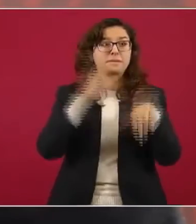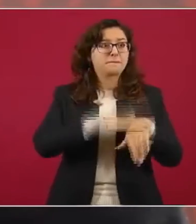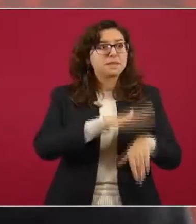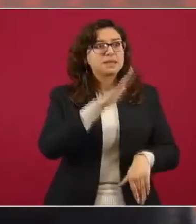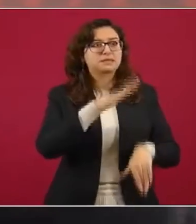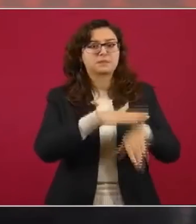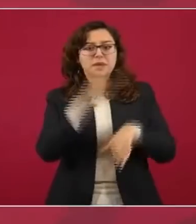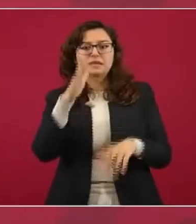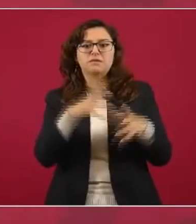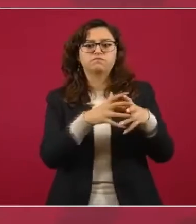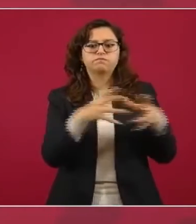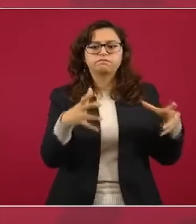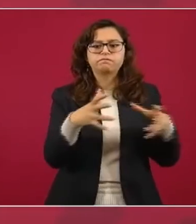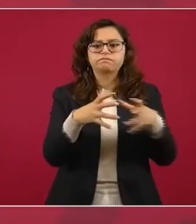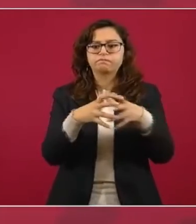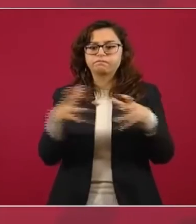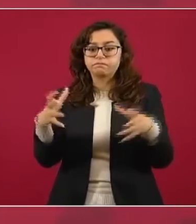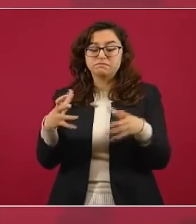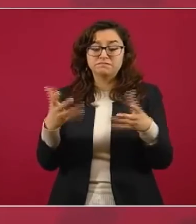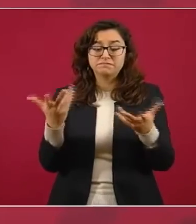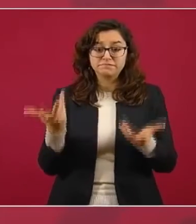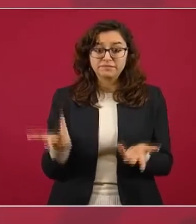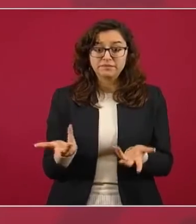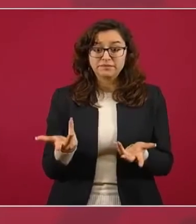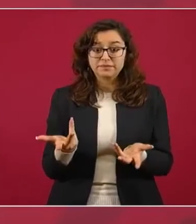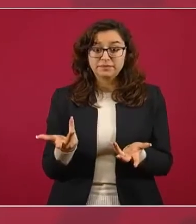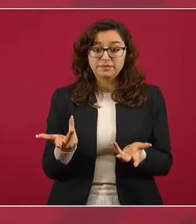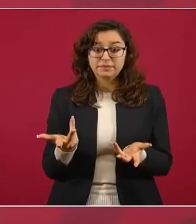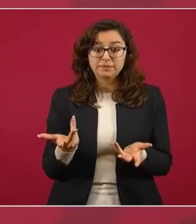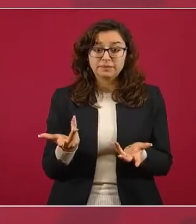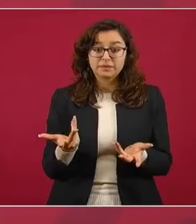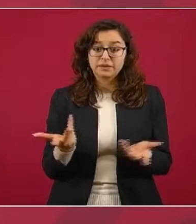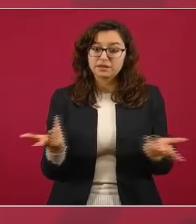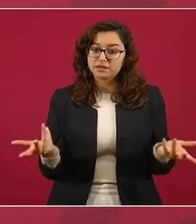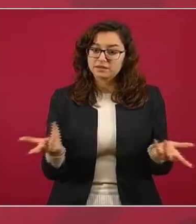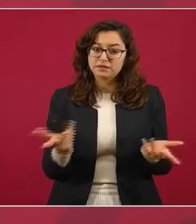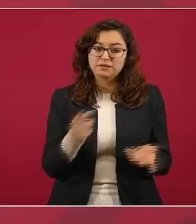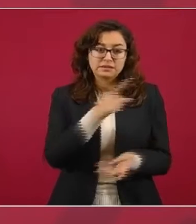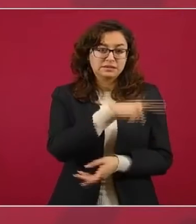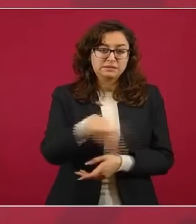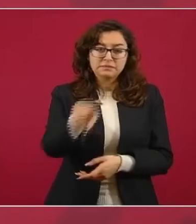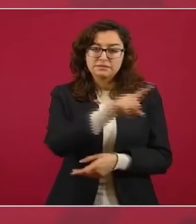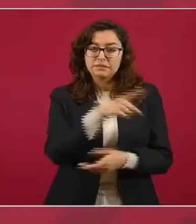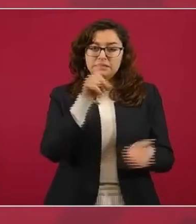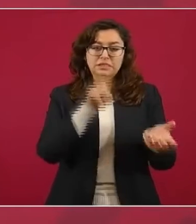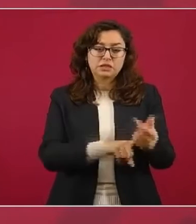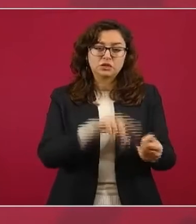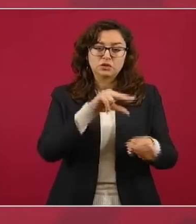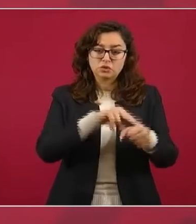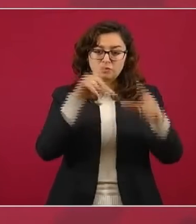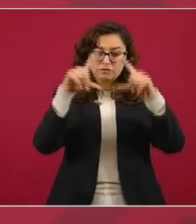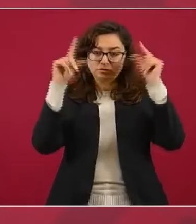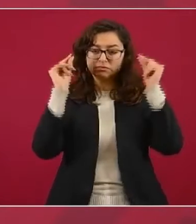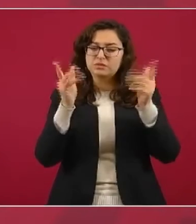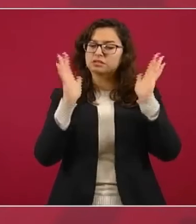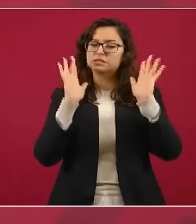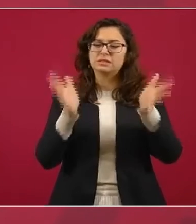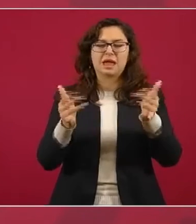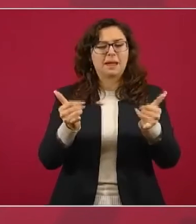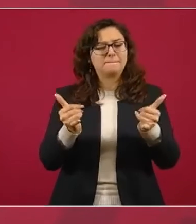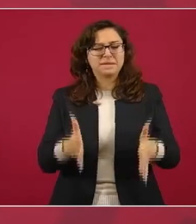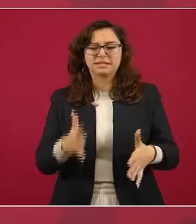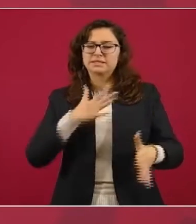que se tome en cuenta que ya es mucha la fatiga de los médicos, de las enfermeras,